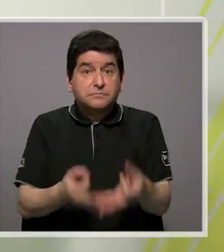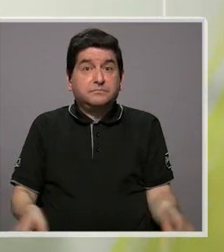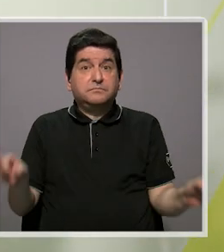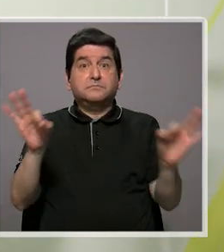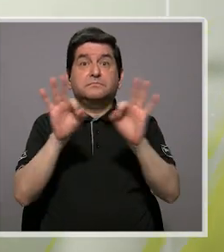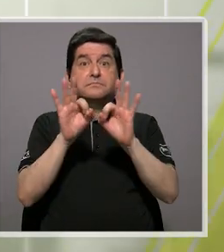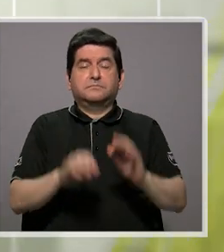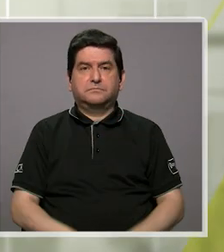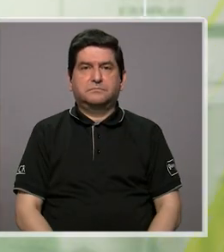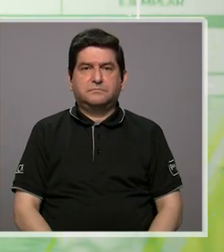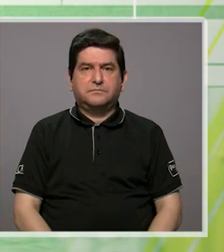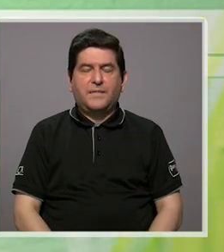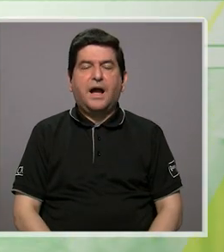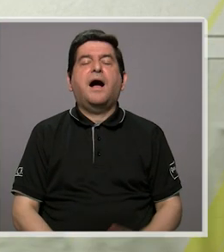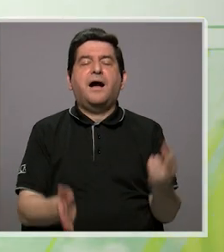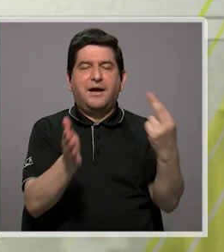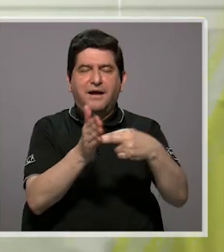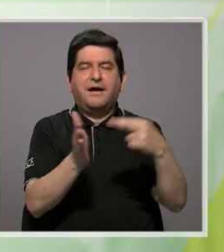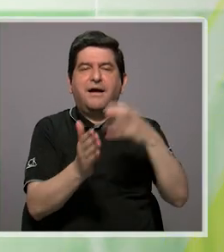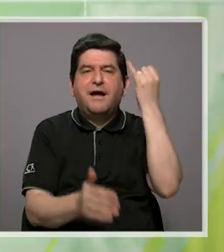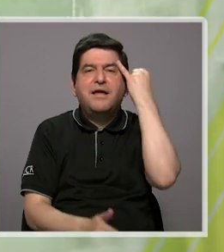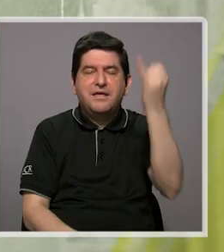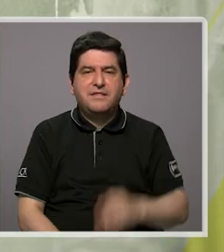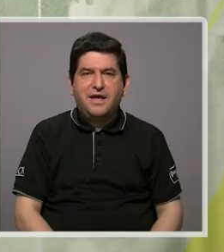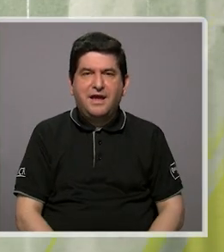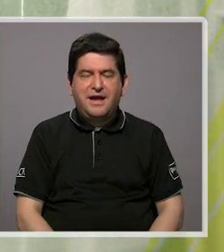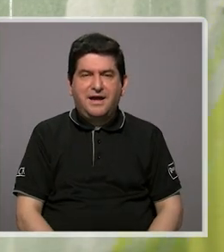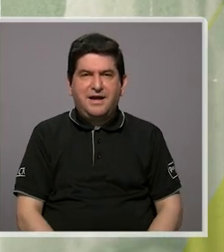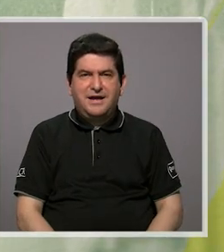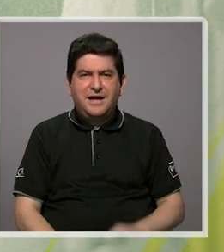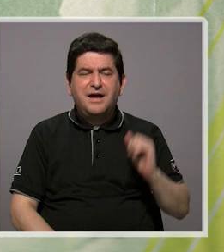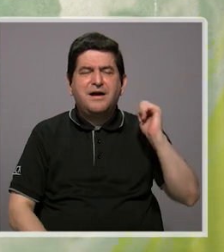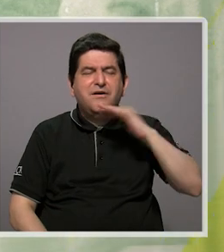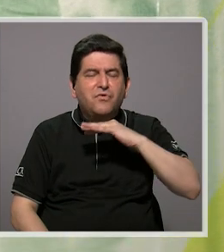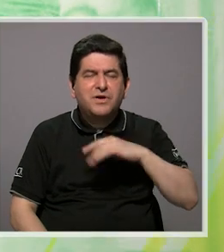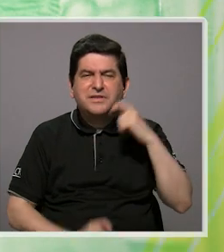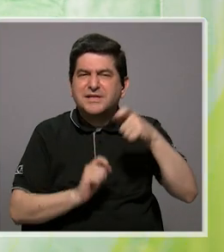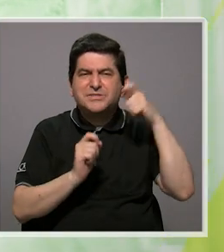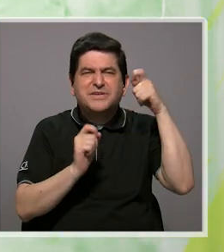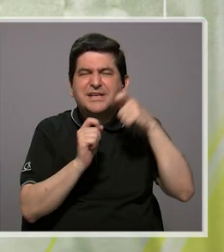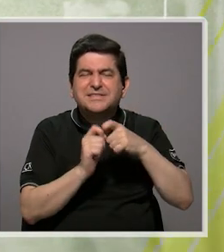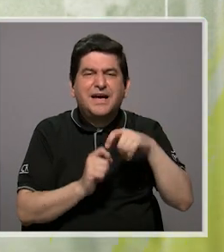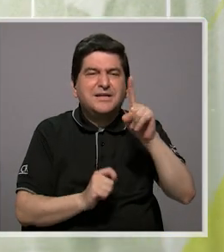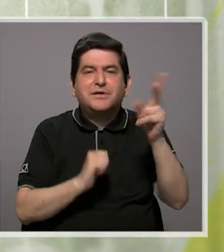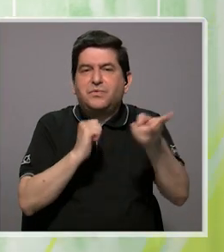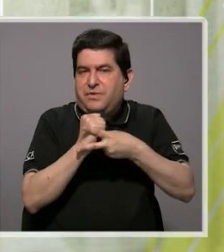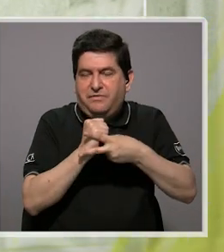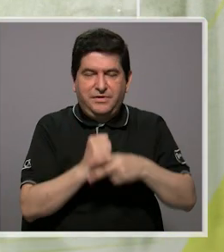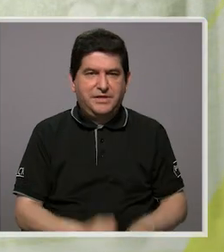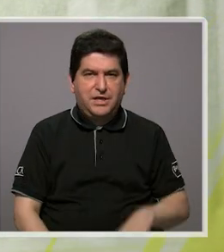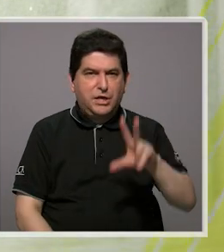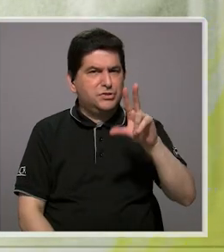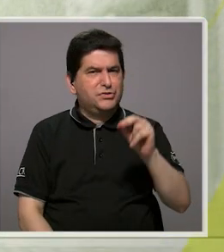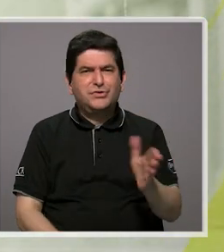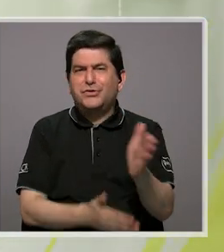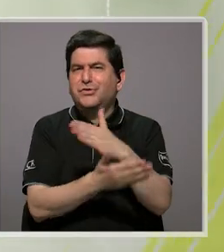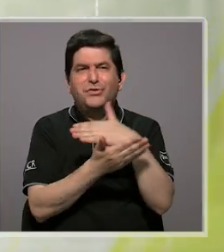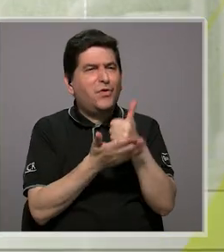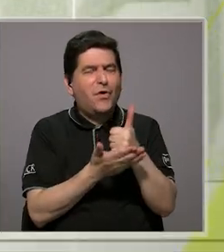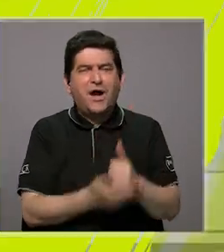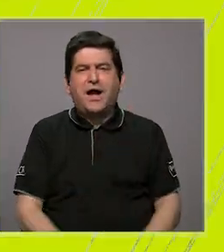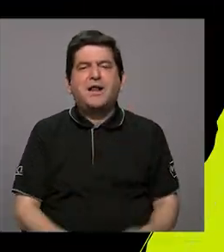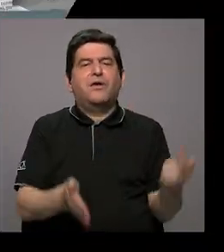Eso es muy importante porque eso nos reitera la idea de que fue una contaminación focal y que no fue algo que